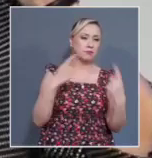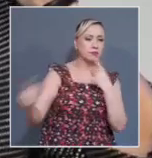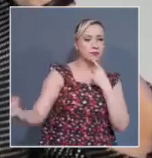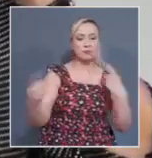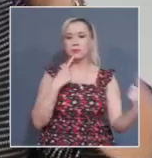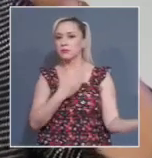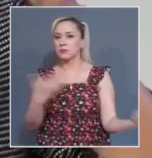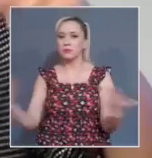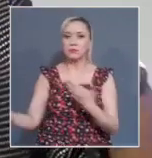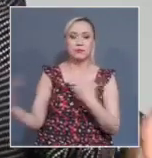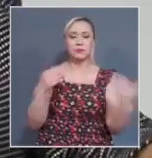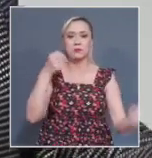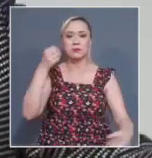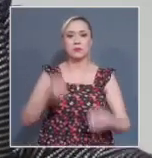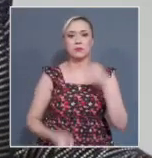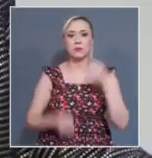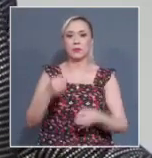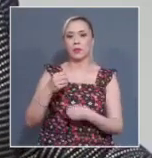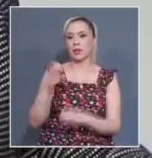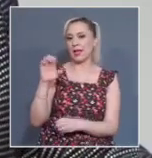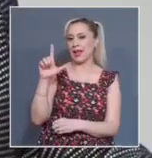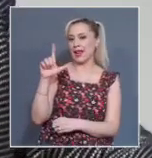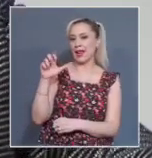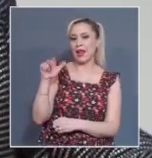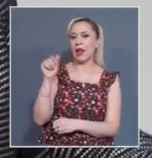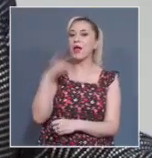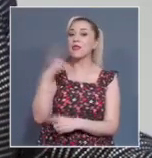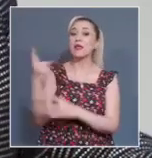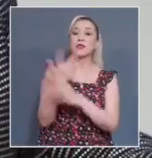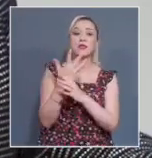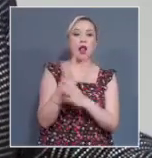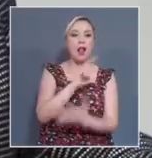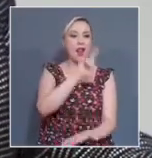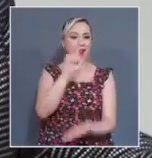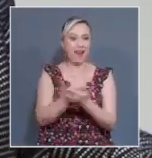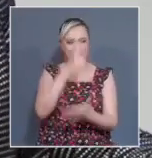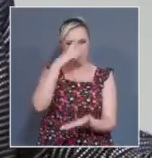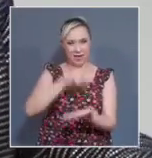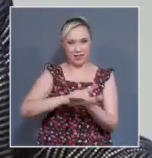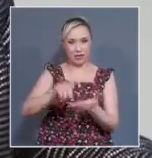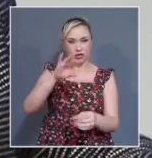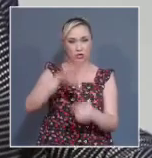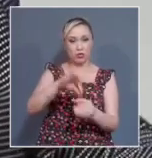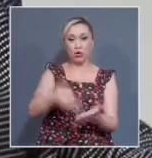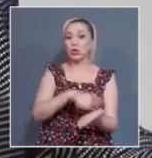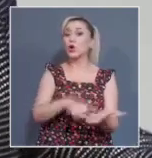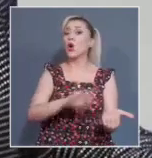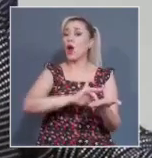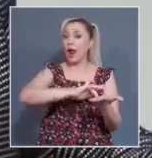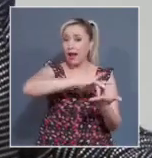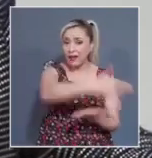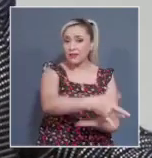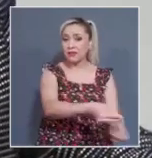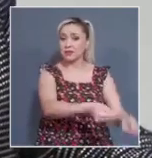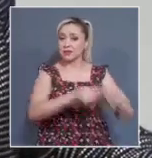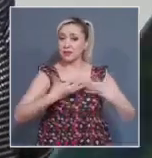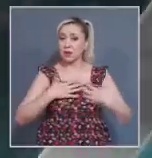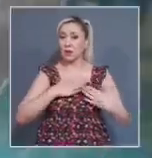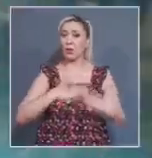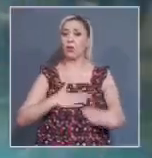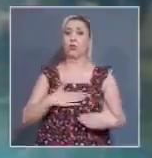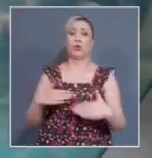la Justice, Elena Kagan, dijo La ley del derecho al voto es uno de los grandes avances de nuestra democracia. ¿Qué quedará de ella?